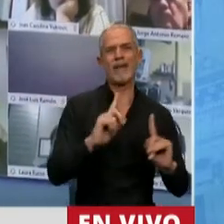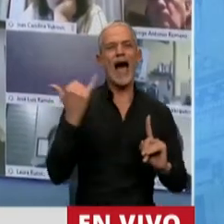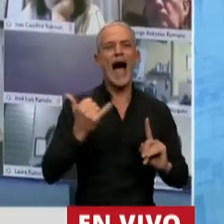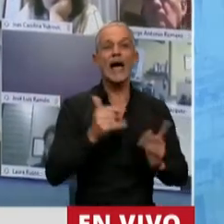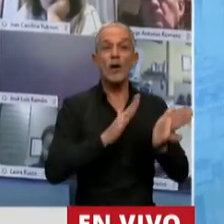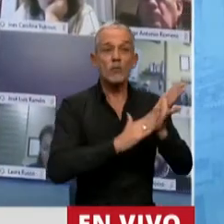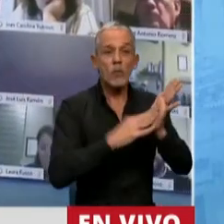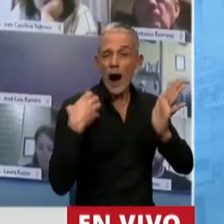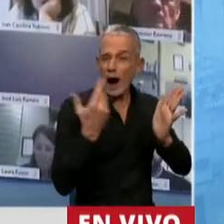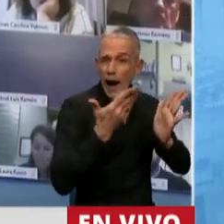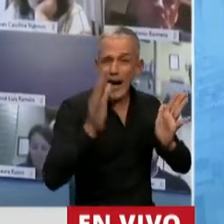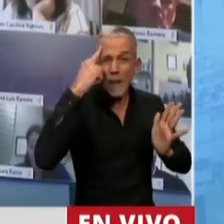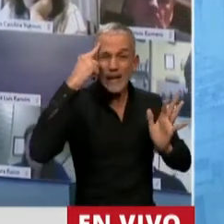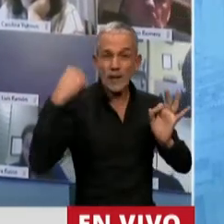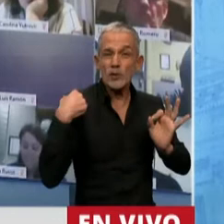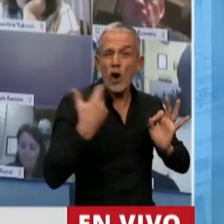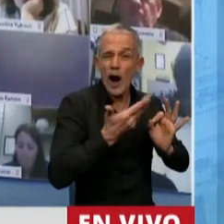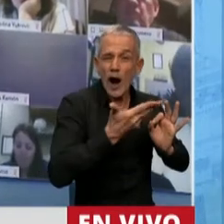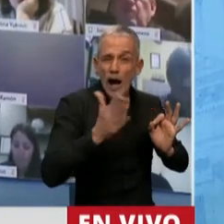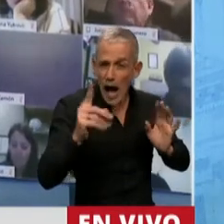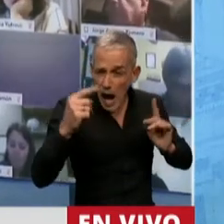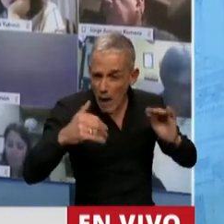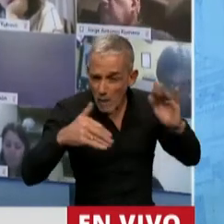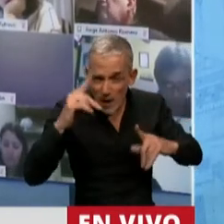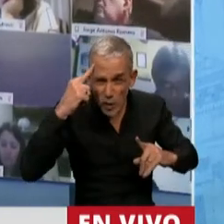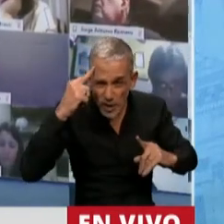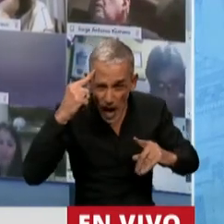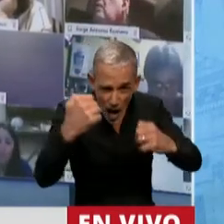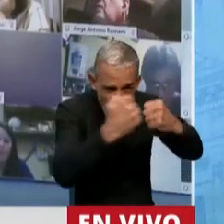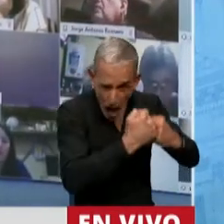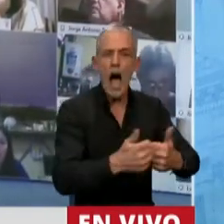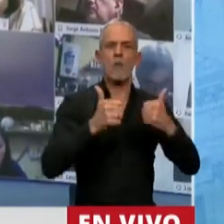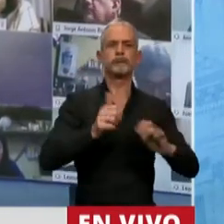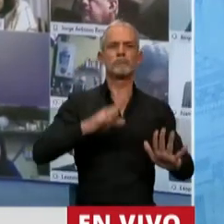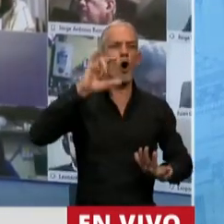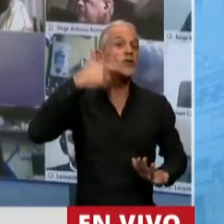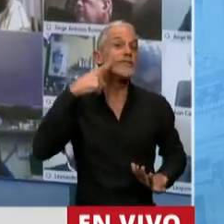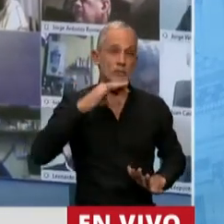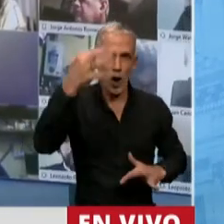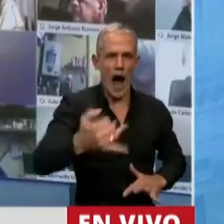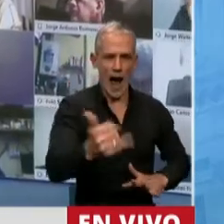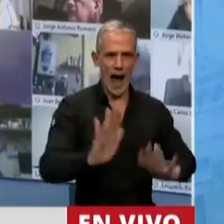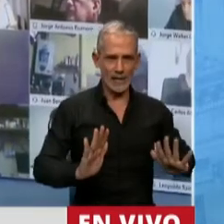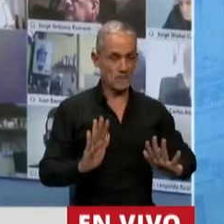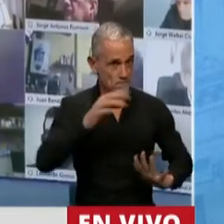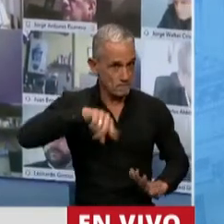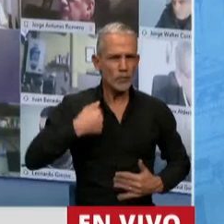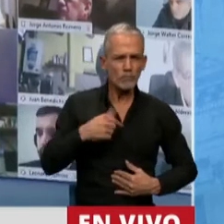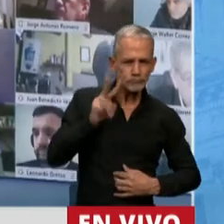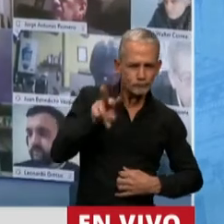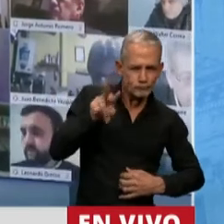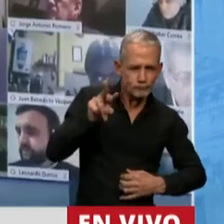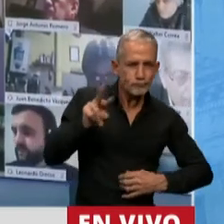argumentación general, un pensamiento general, ni siquiera han medido en mayorías y mayorías, que hacia allí ya es hacia dónde se va. Cuando nosotros vemos